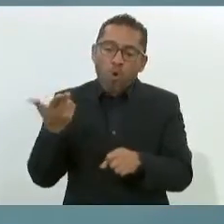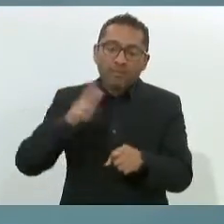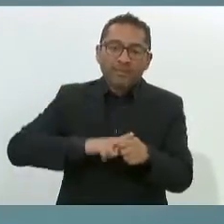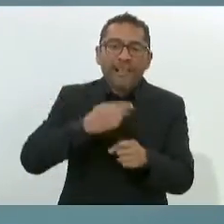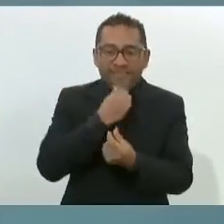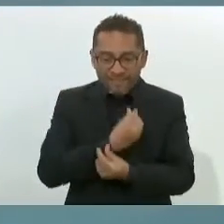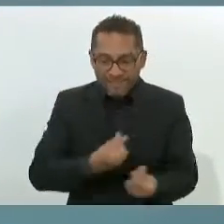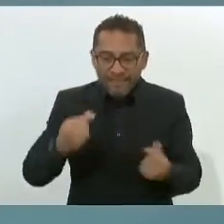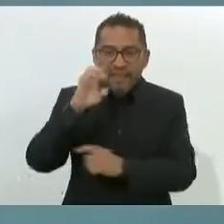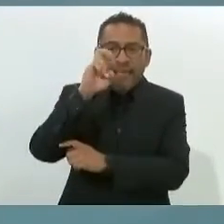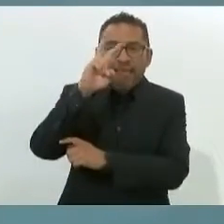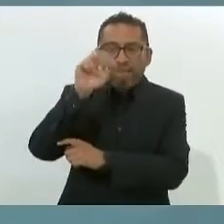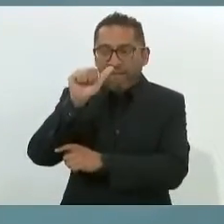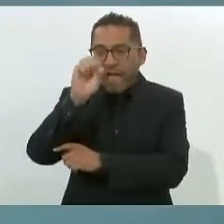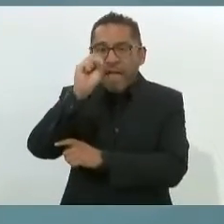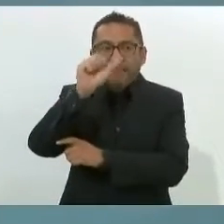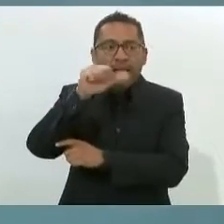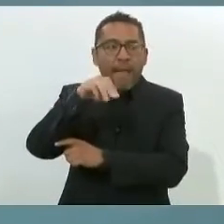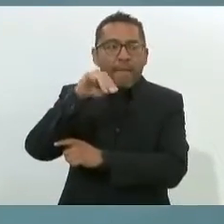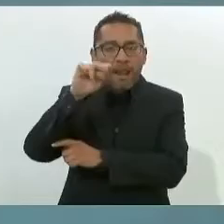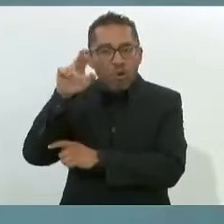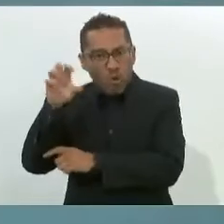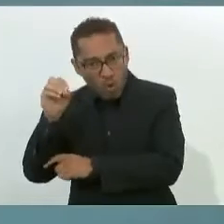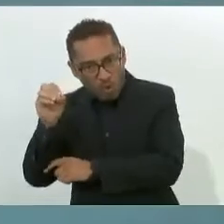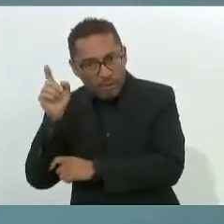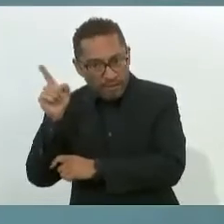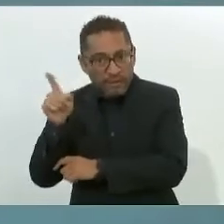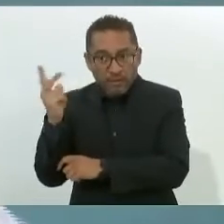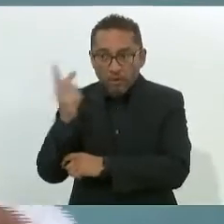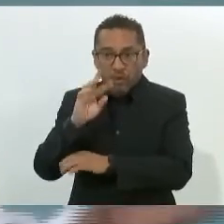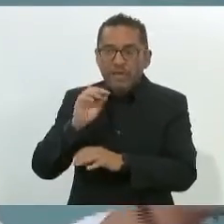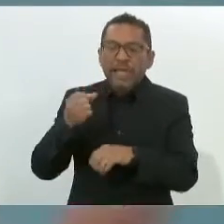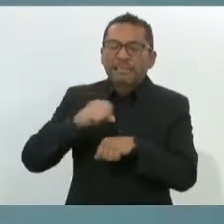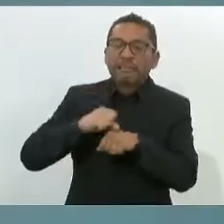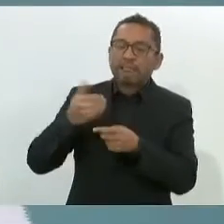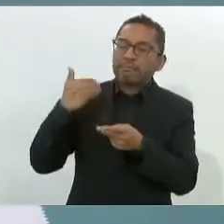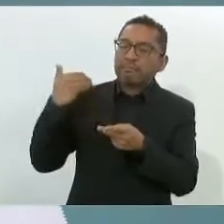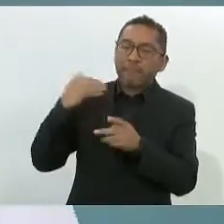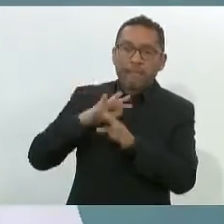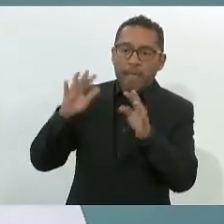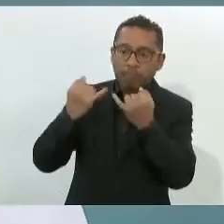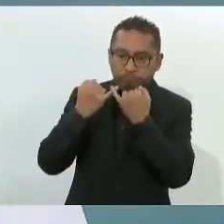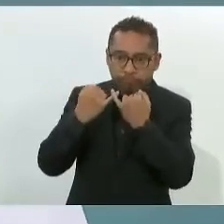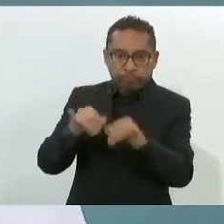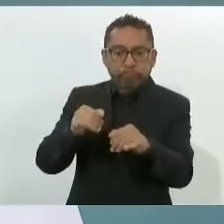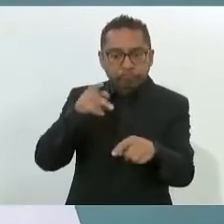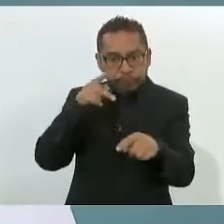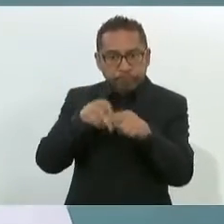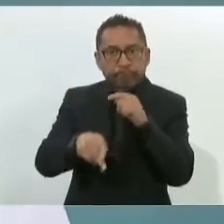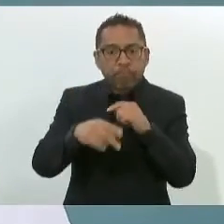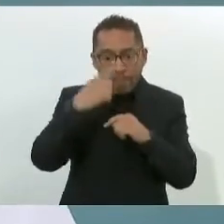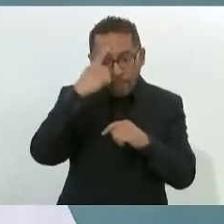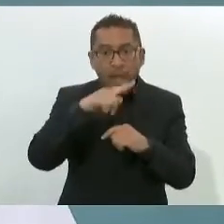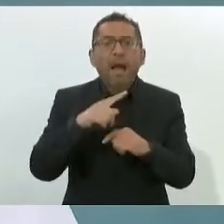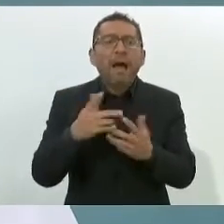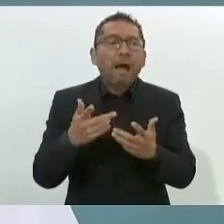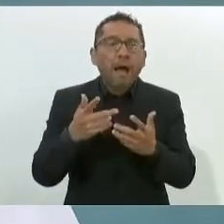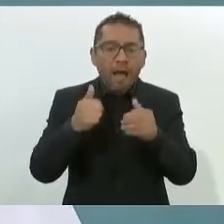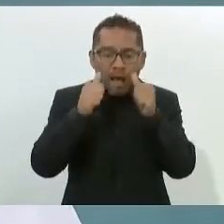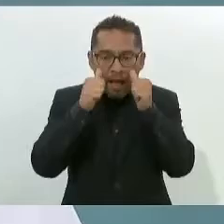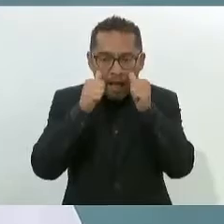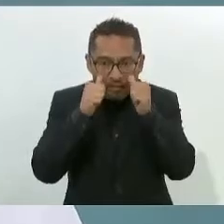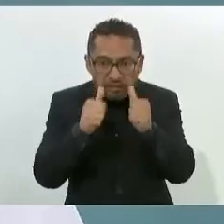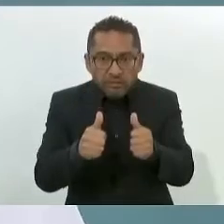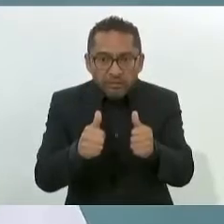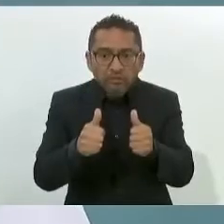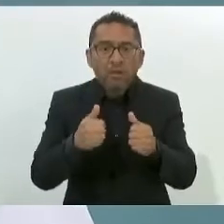estuvo acá a Ferrer hace unas semanas y aperturamos para darle atención a